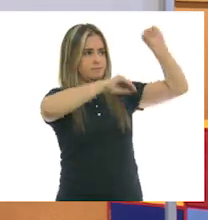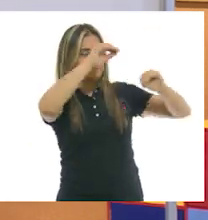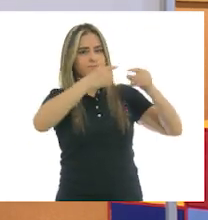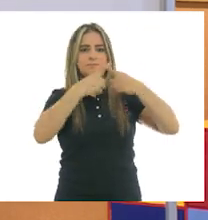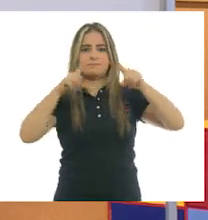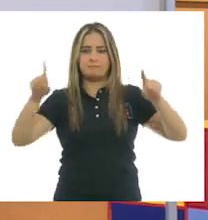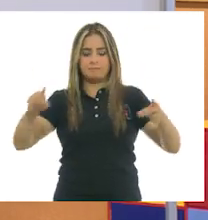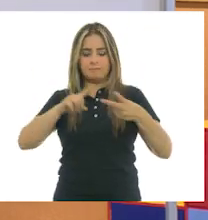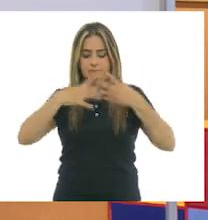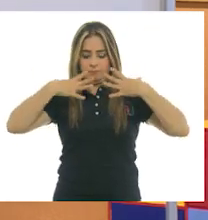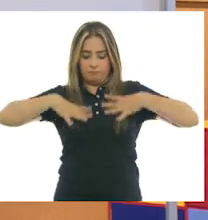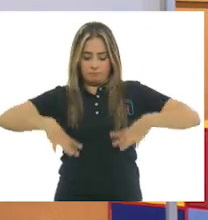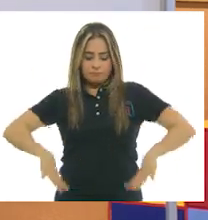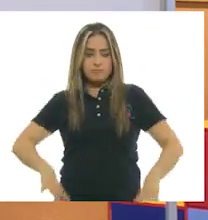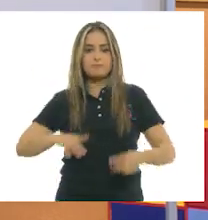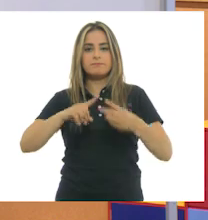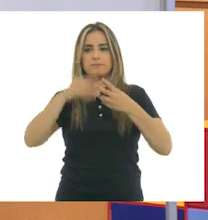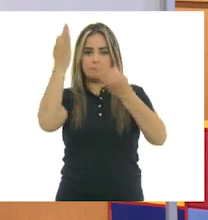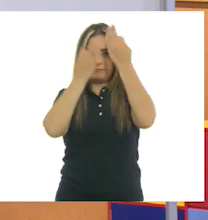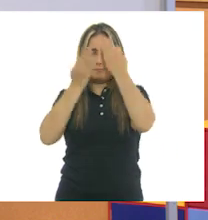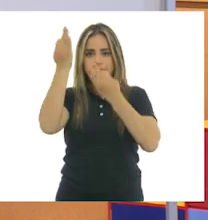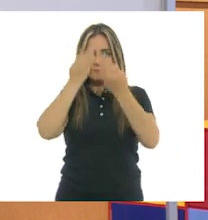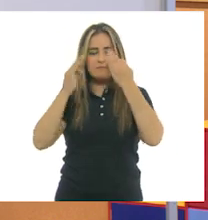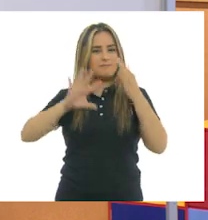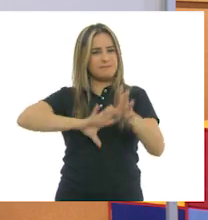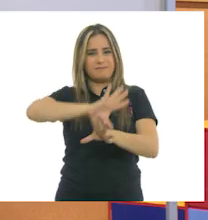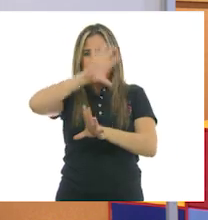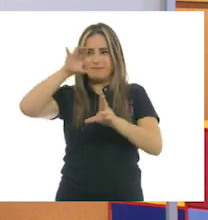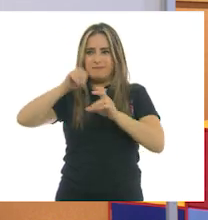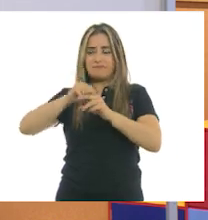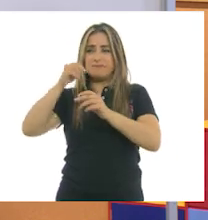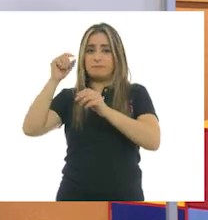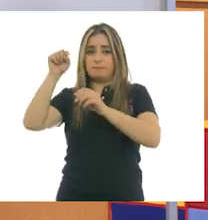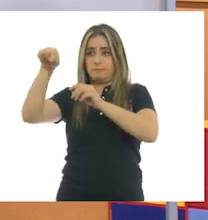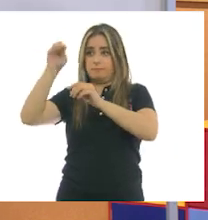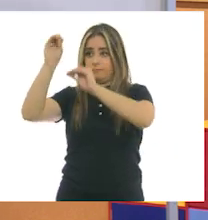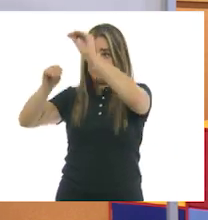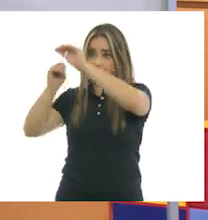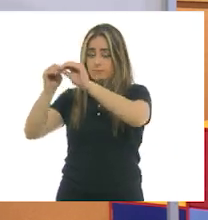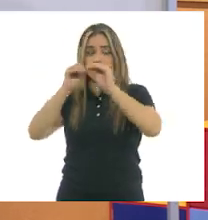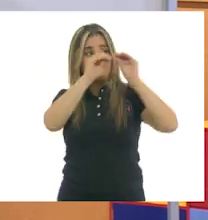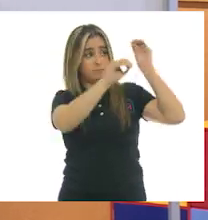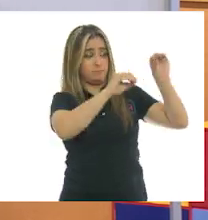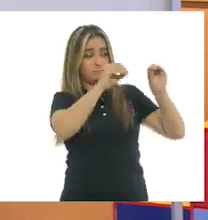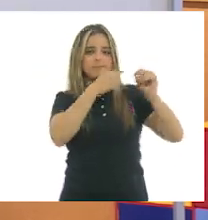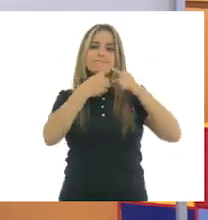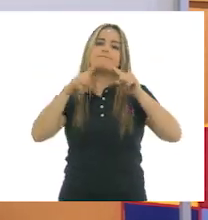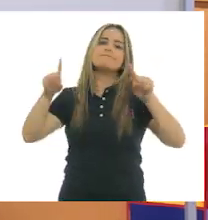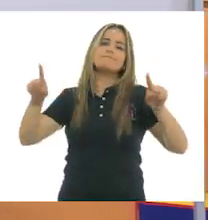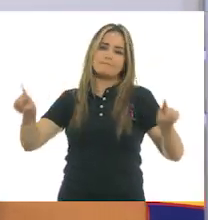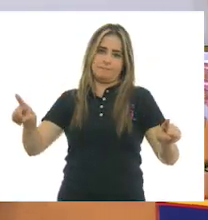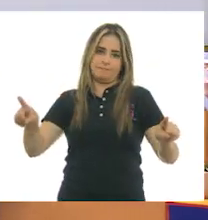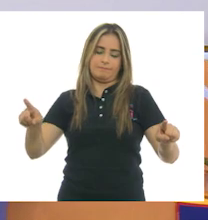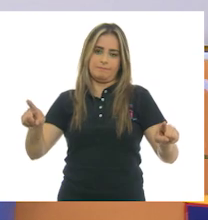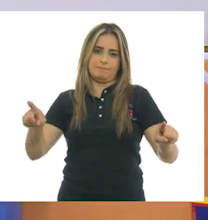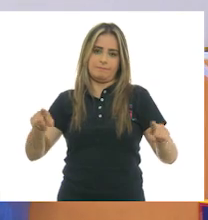vestuarios, los maquillajes, en general todo lo que se alcanza a ver. Todas las formas son simples